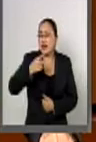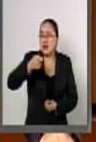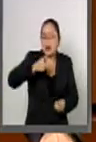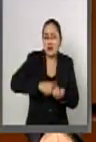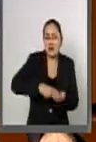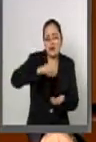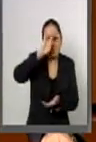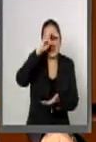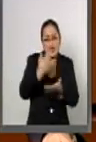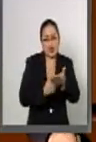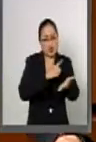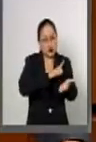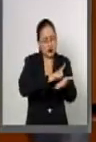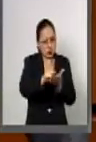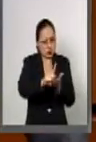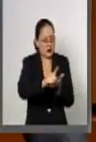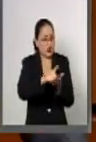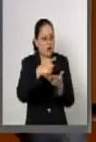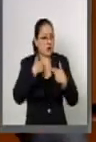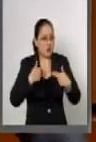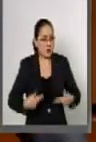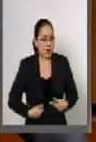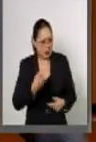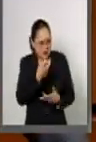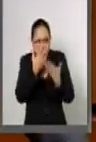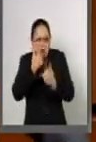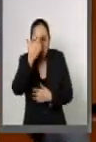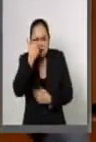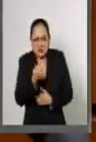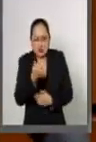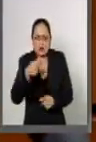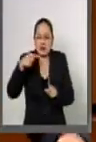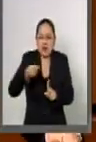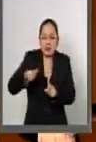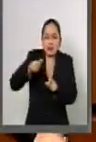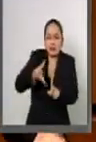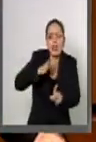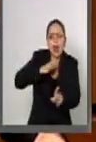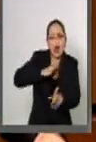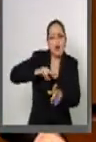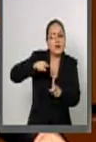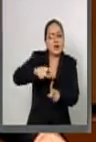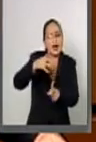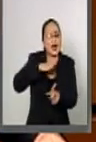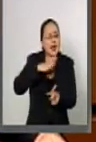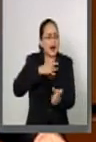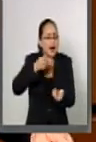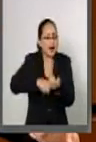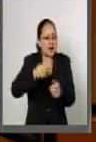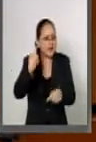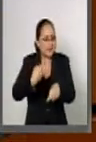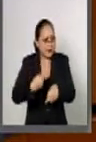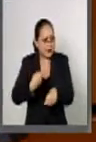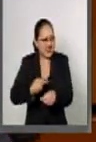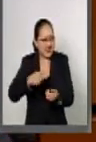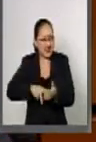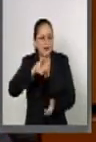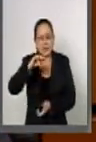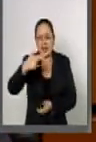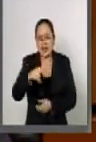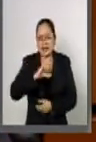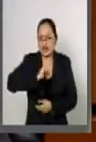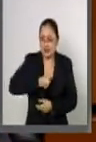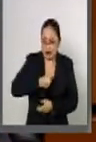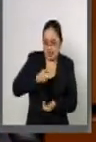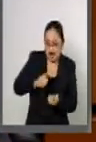la violación de sus derechos la estigmatización y discriminación de quienes padecen esta enfermedad mi apoyo